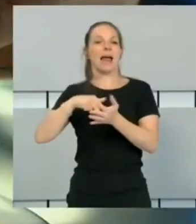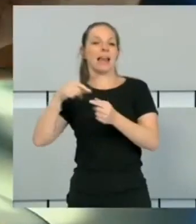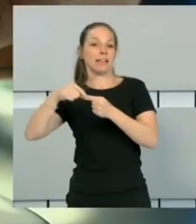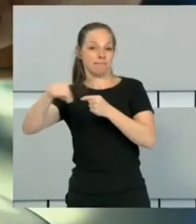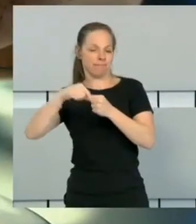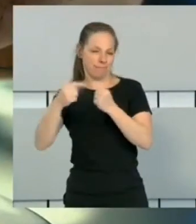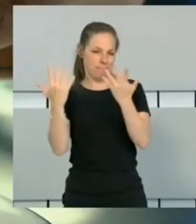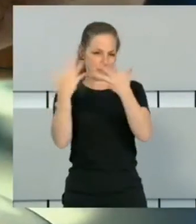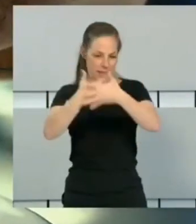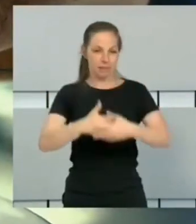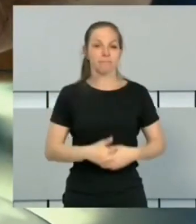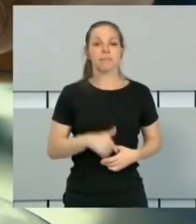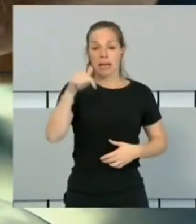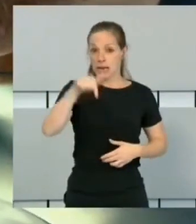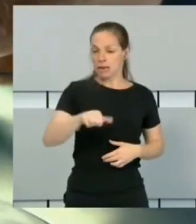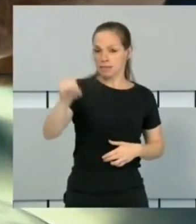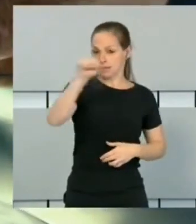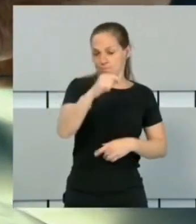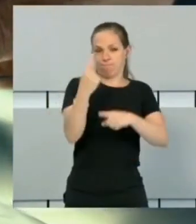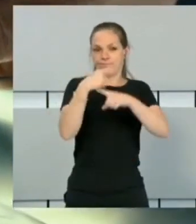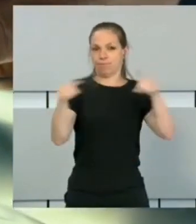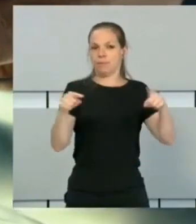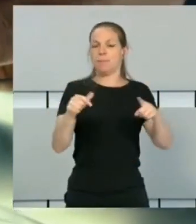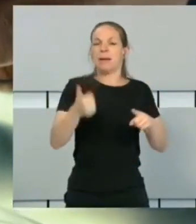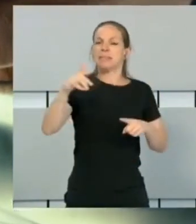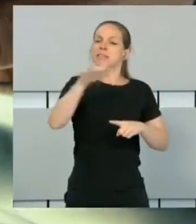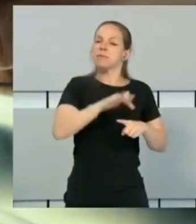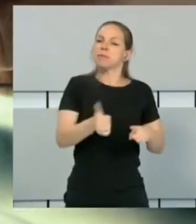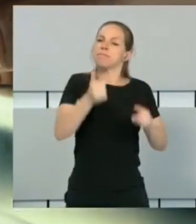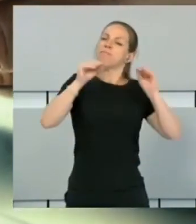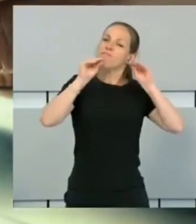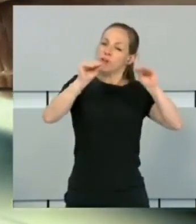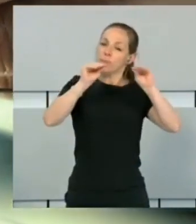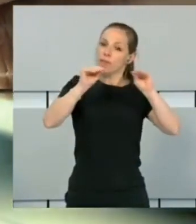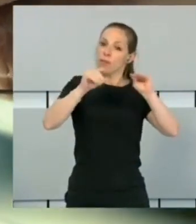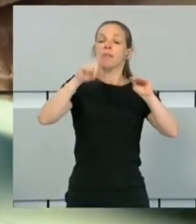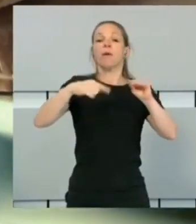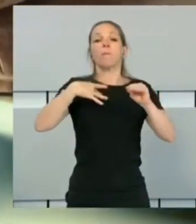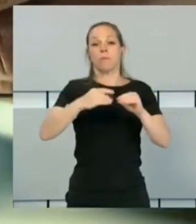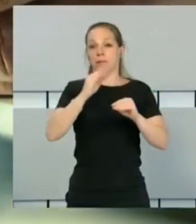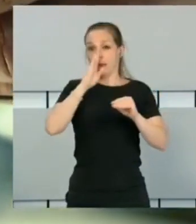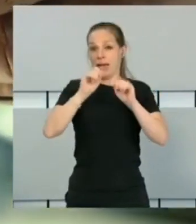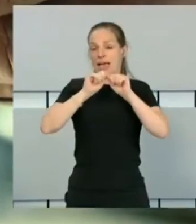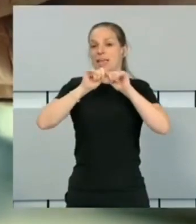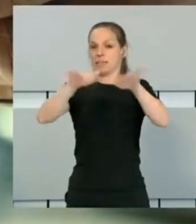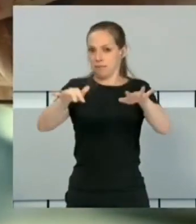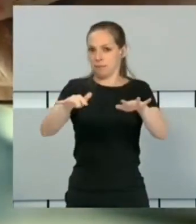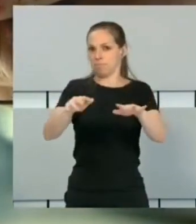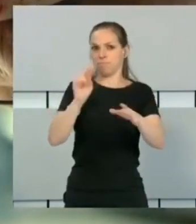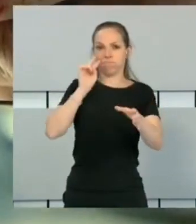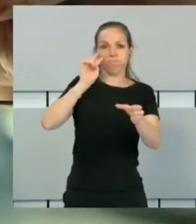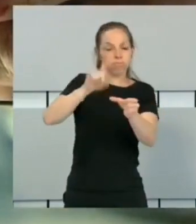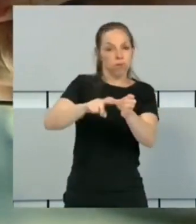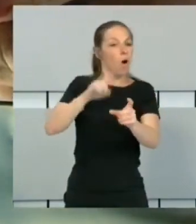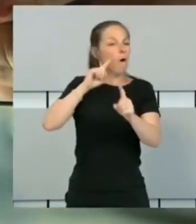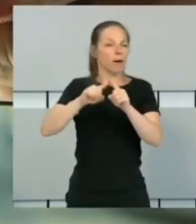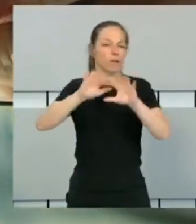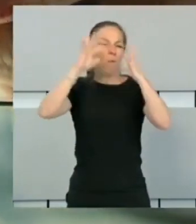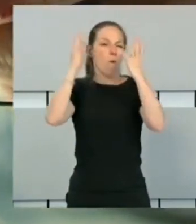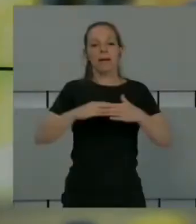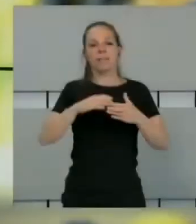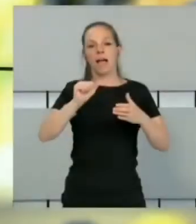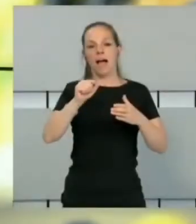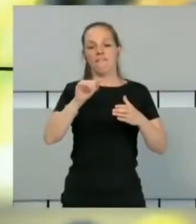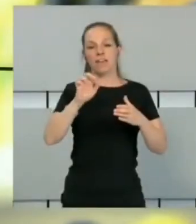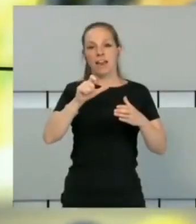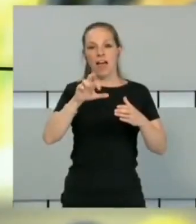La víctima... Este año será diferente. Habrá más espacios de formación y se podrá seguir por streaming para llegar a todos los rincones del mundo. Otra de